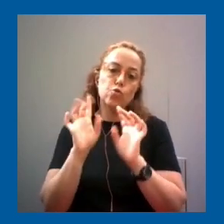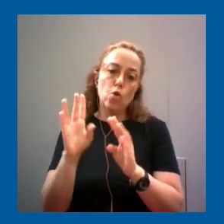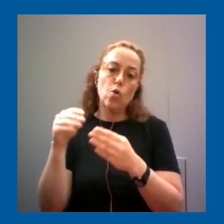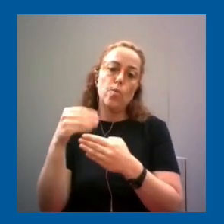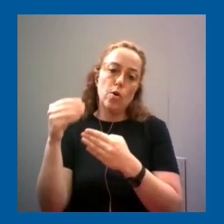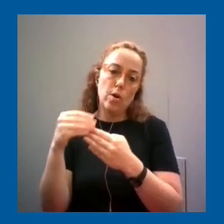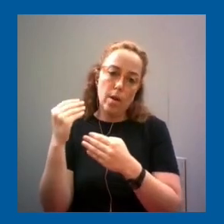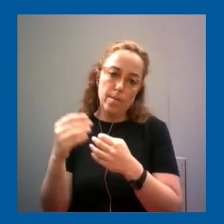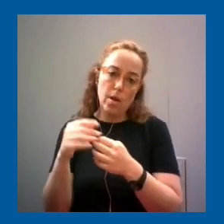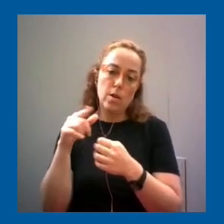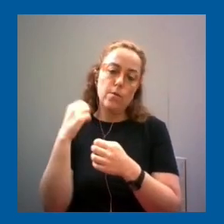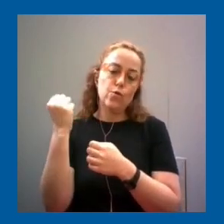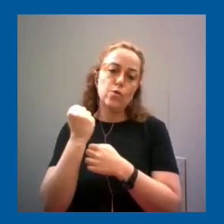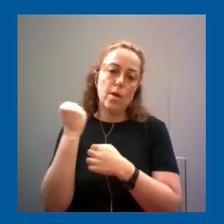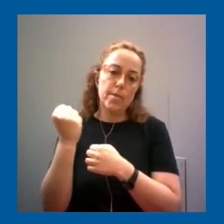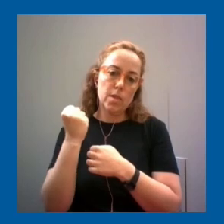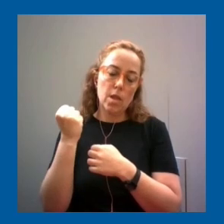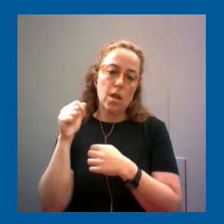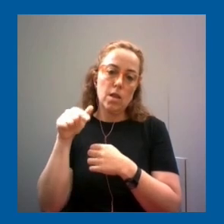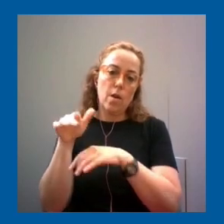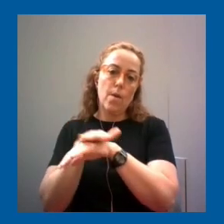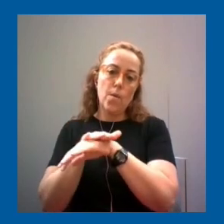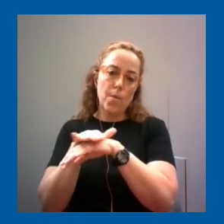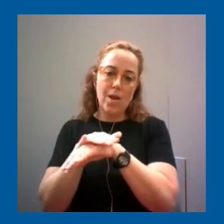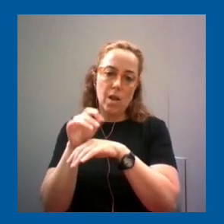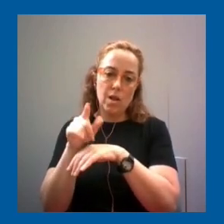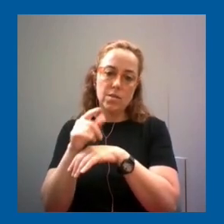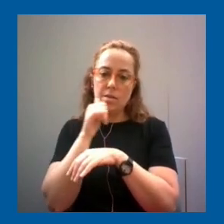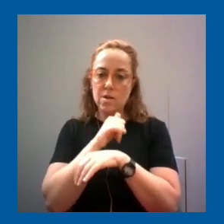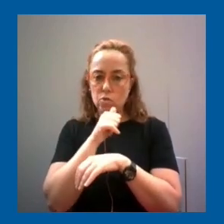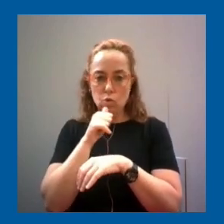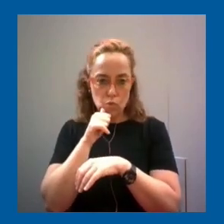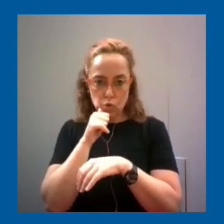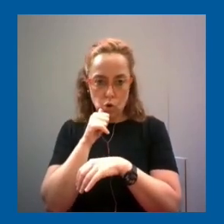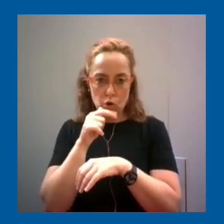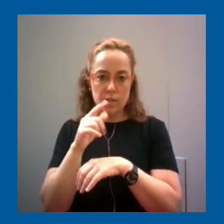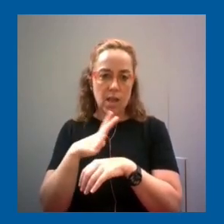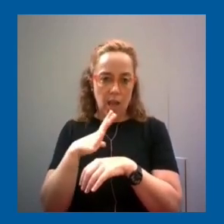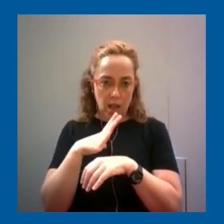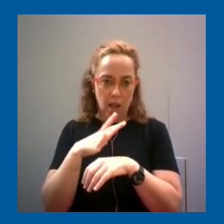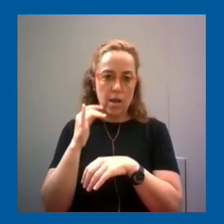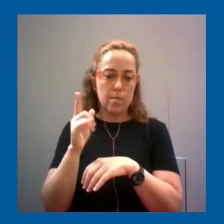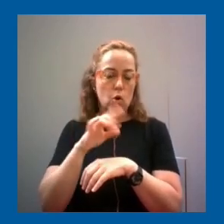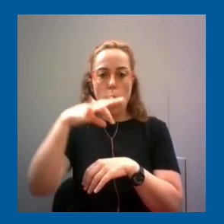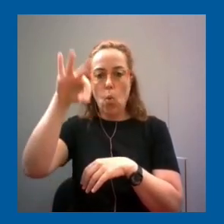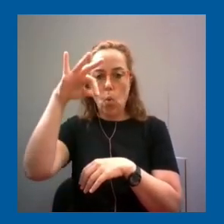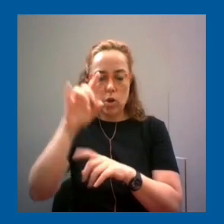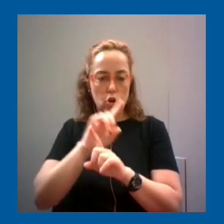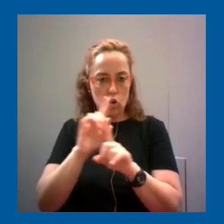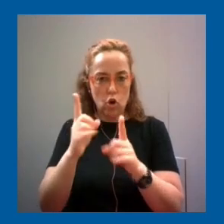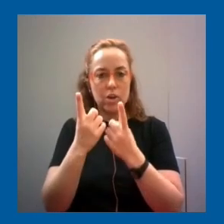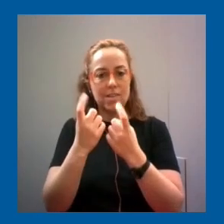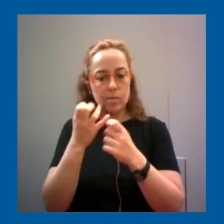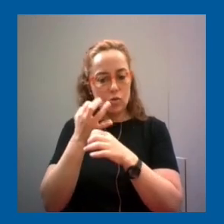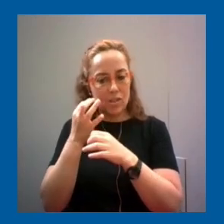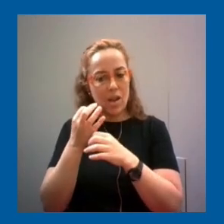es fundamental, es la base de muchas de las soluciones informáticas y tecnológicas, pero no es lo único, necesitamos enseñar más que